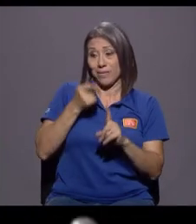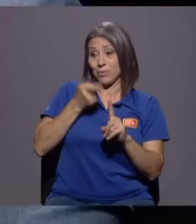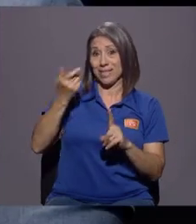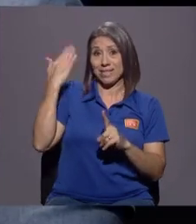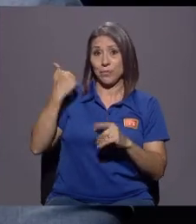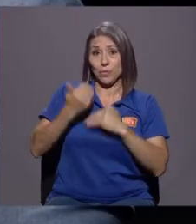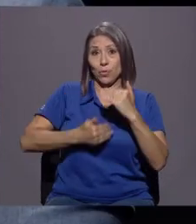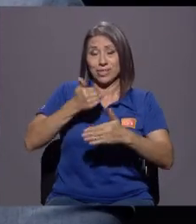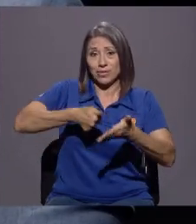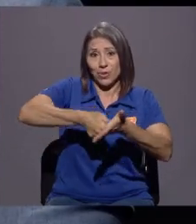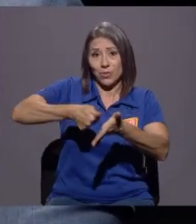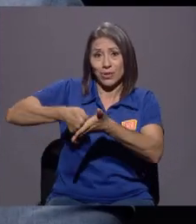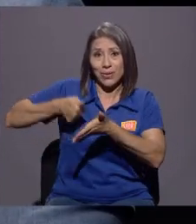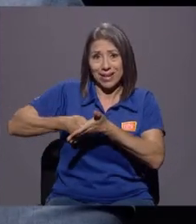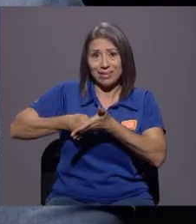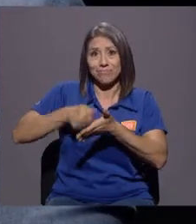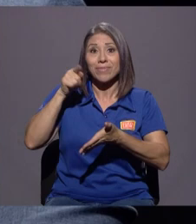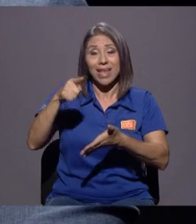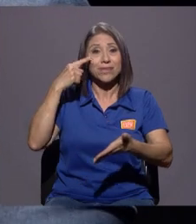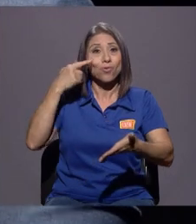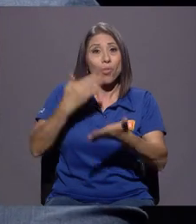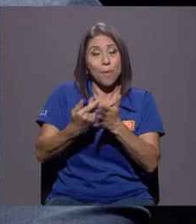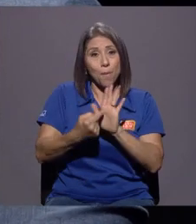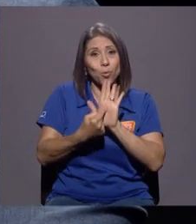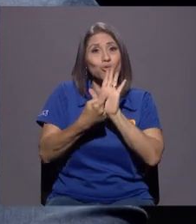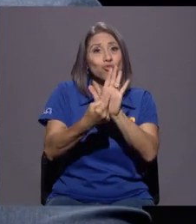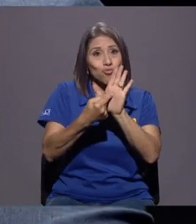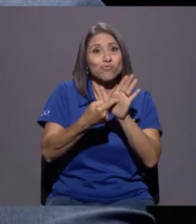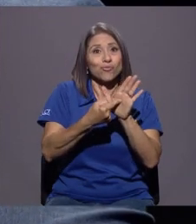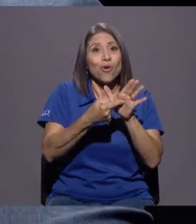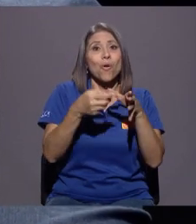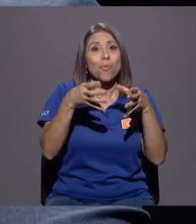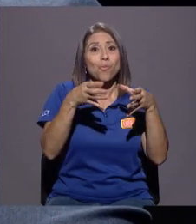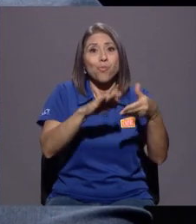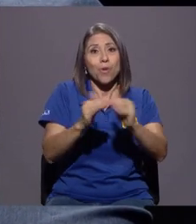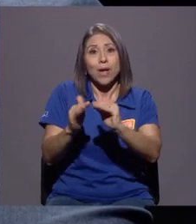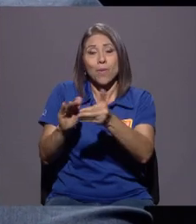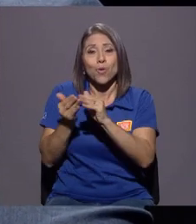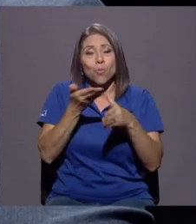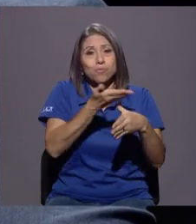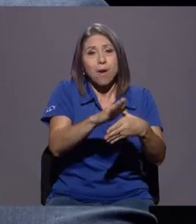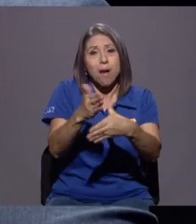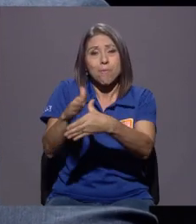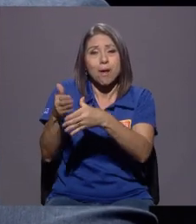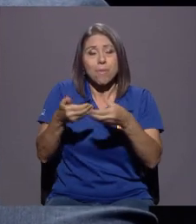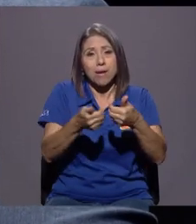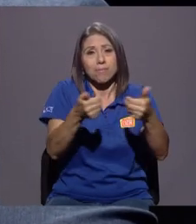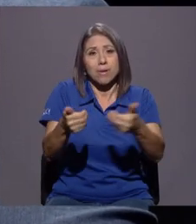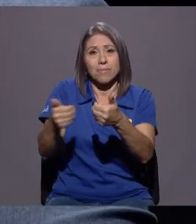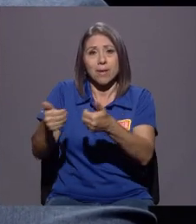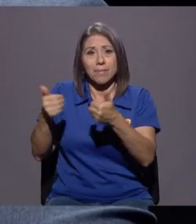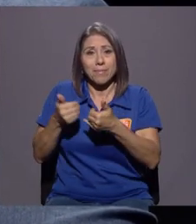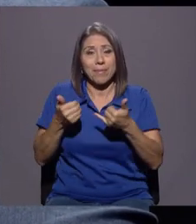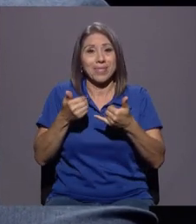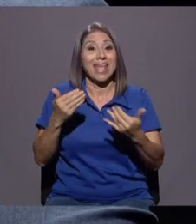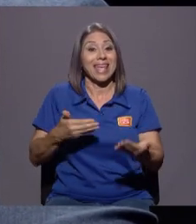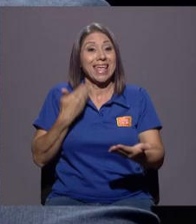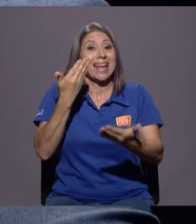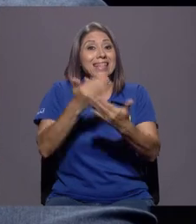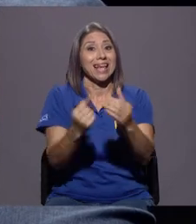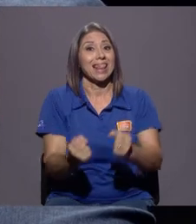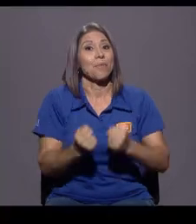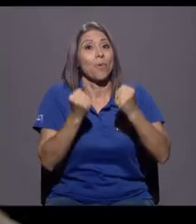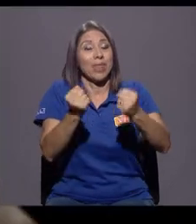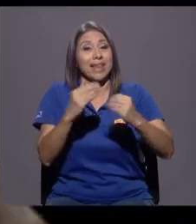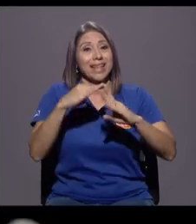casualmente nos manifestó una polarización y que específicamente en el caso de la llegada al poder de las iglesias neopentecostales, hoy